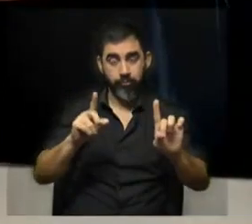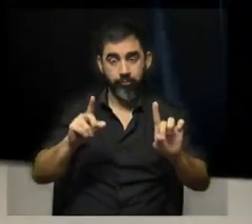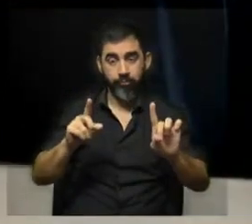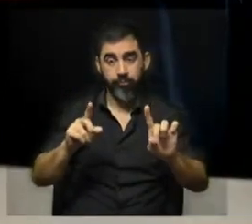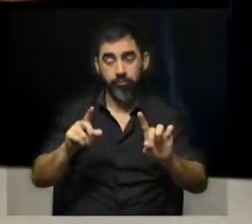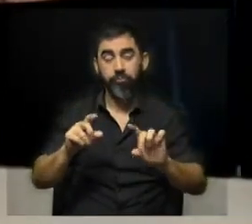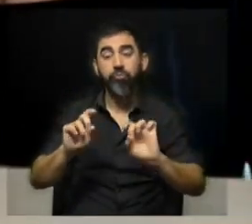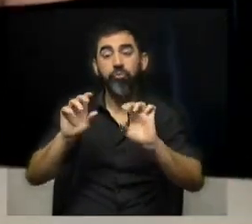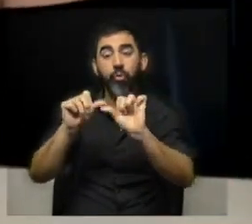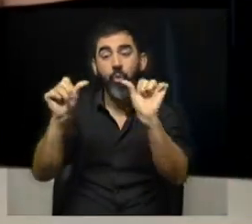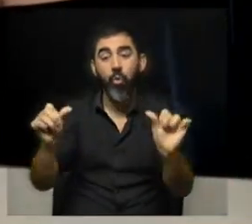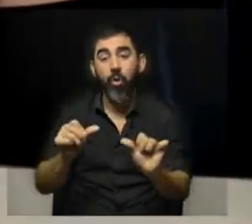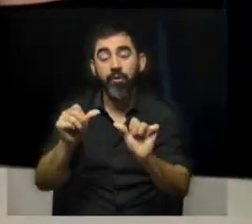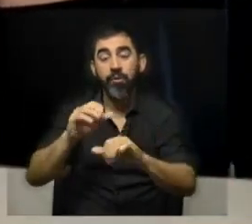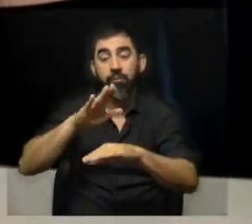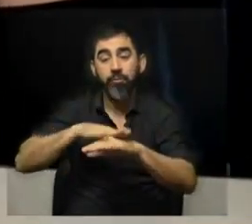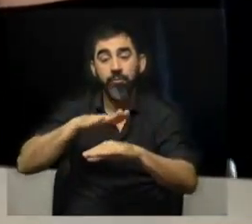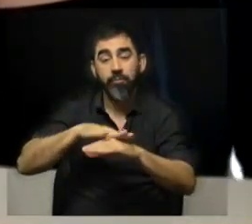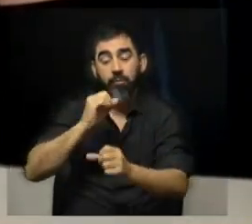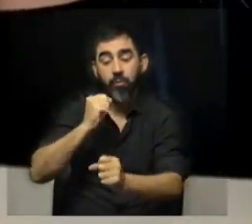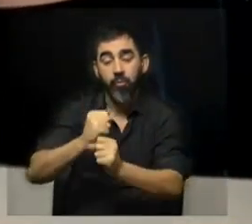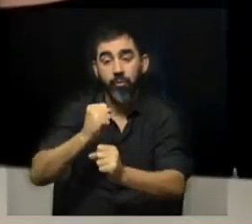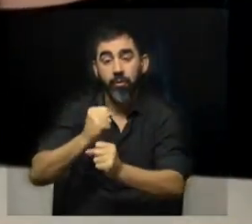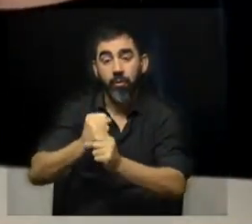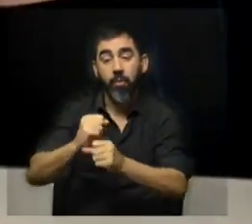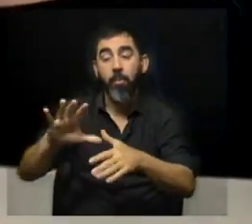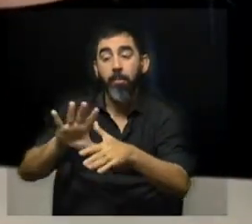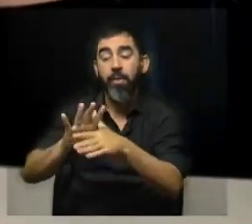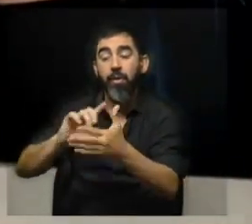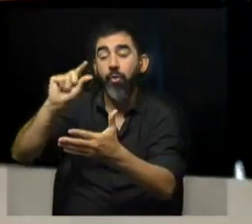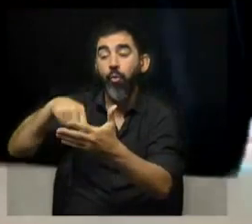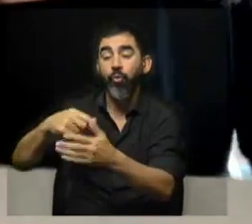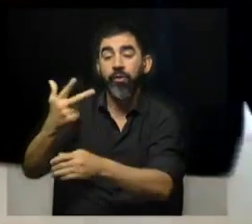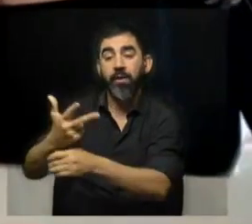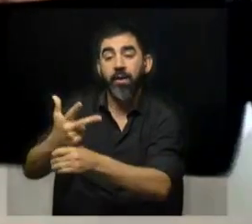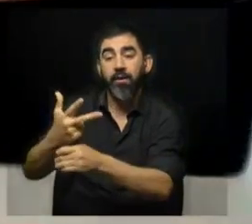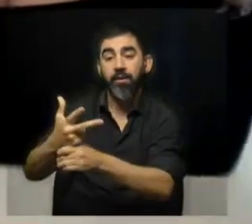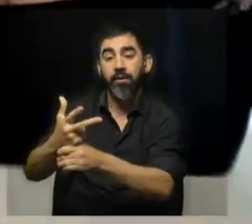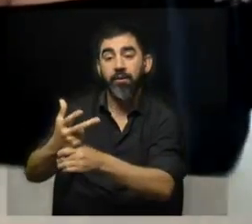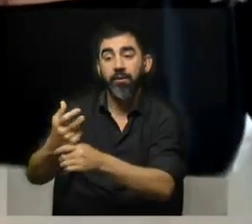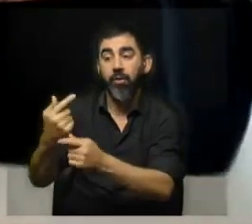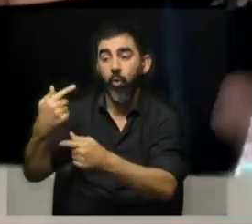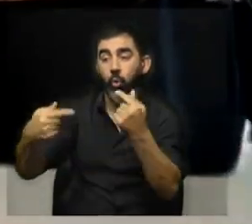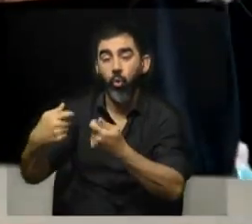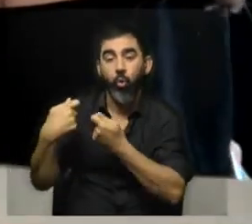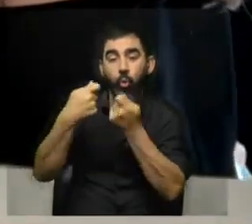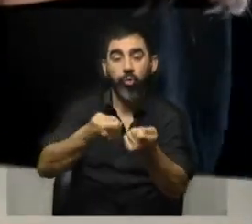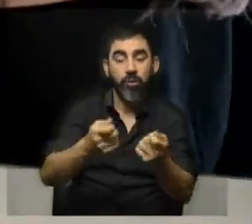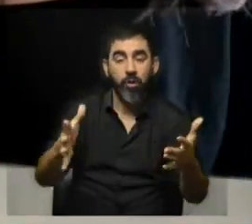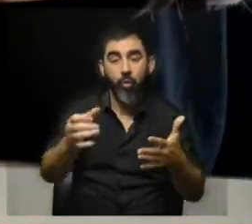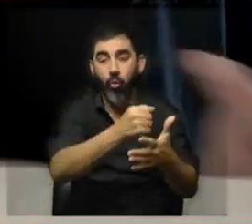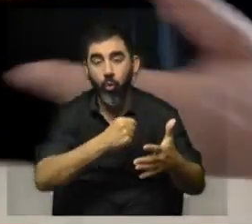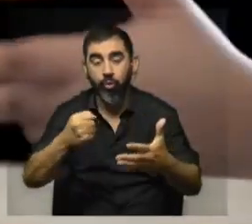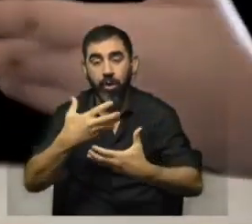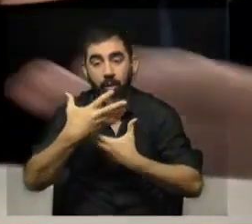es ocuparse de una tarea que el Mides terceriza, que es hacer llegar los insumos de apoyo a la SOY. ¿No?